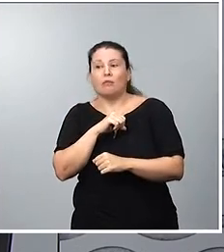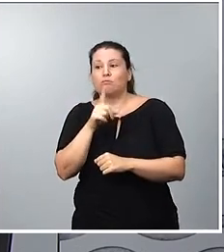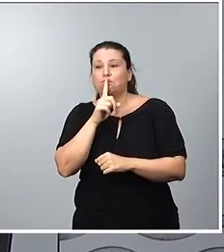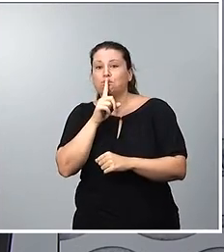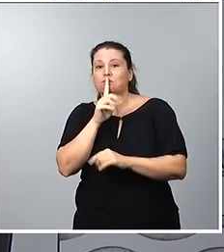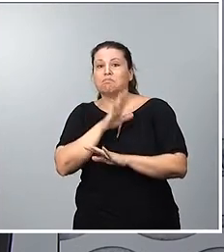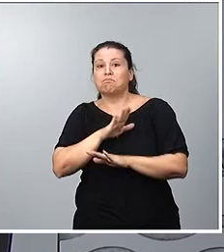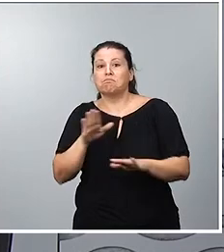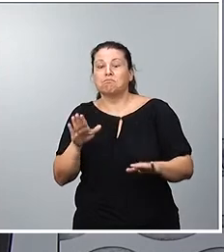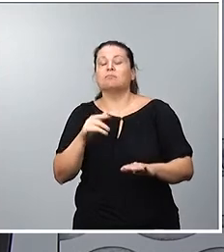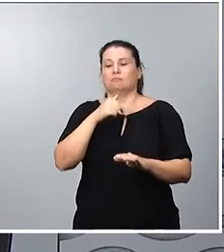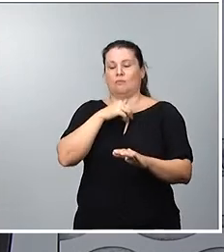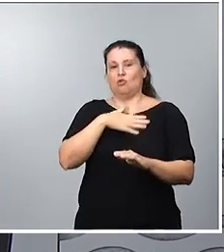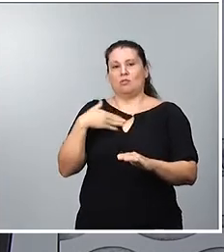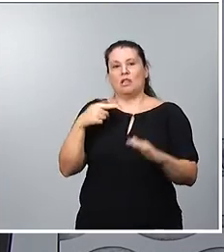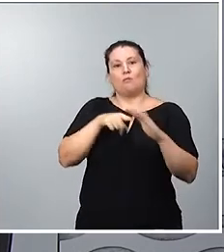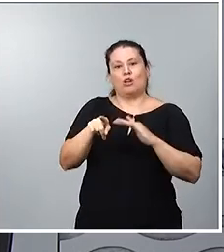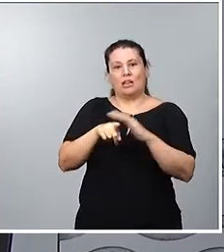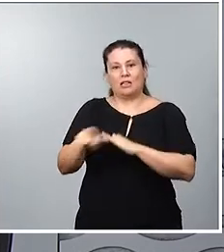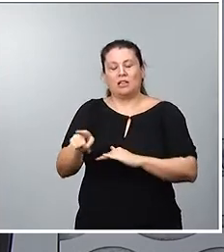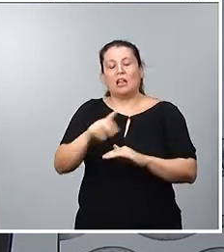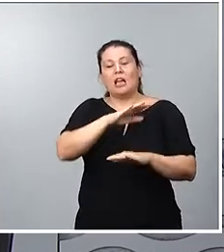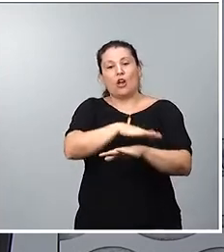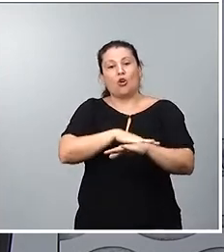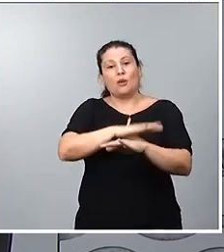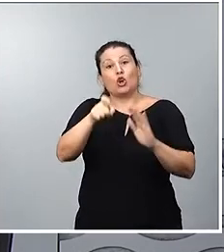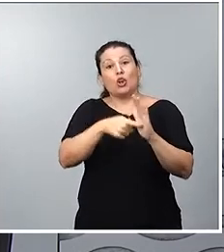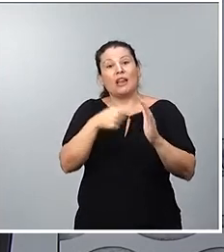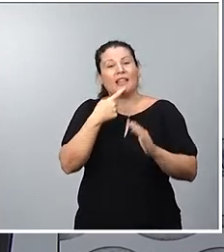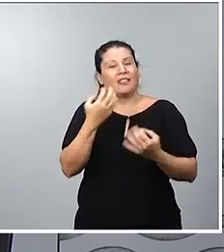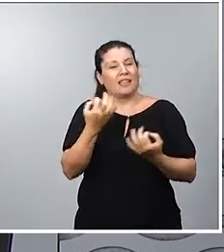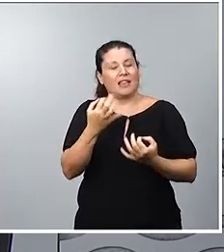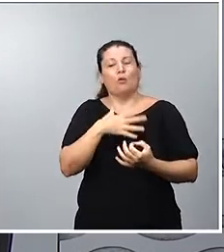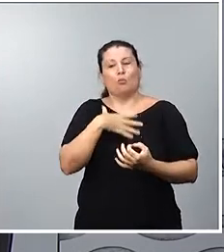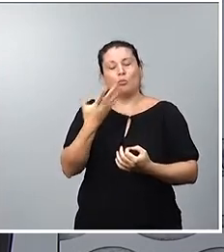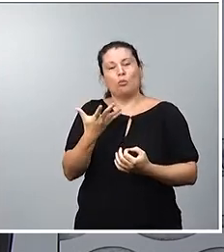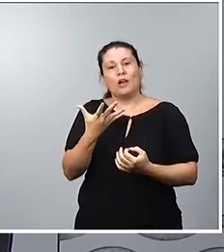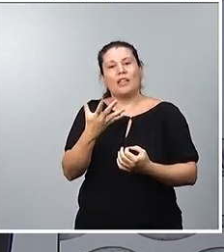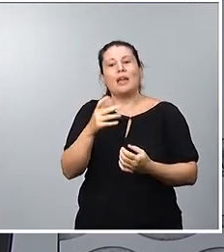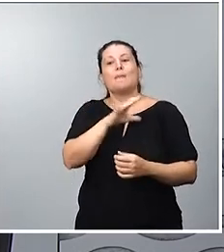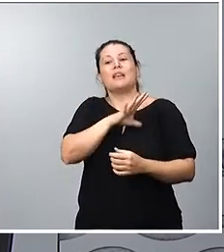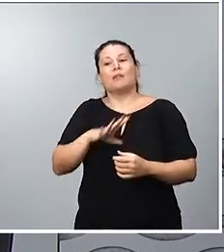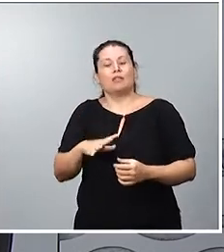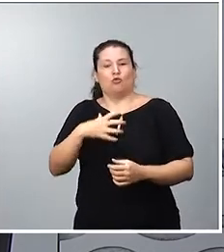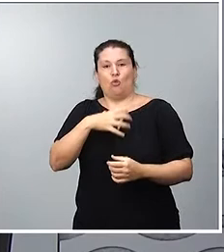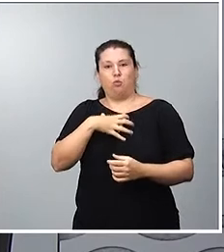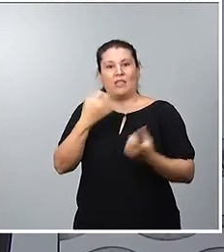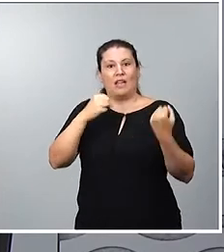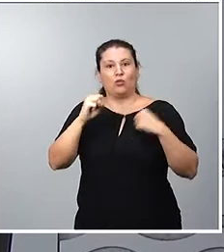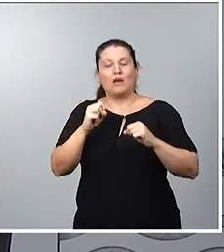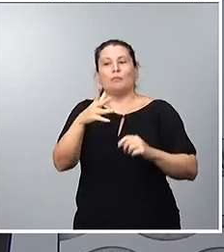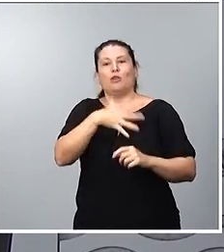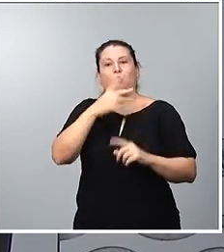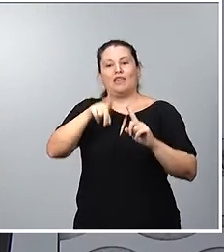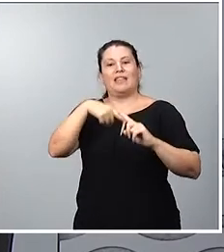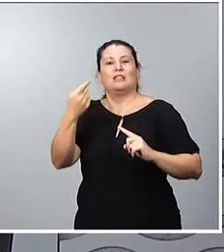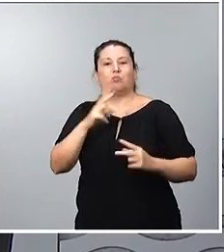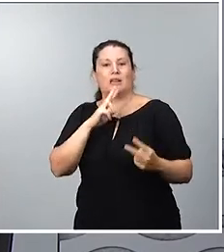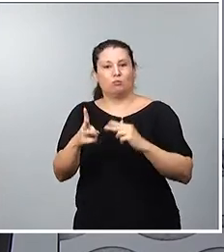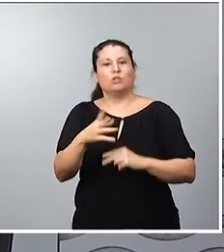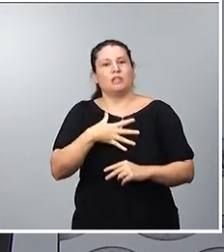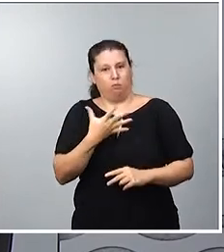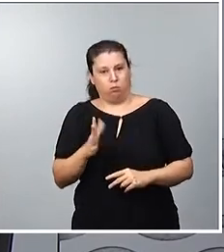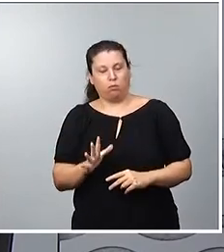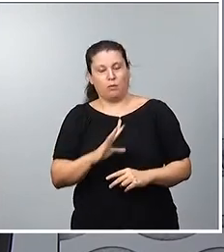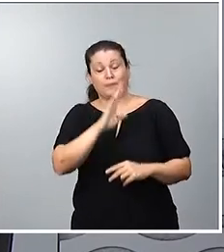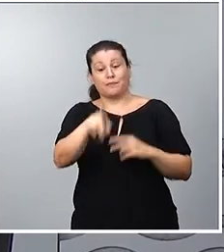Deporte, el Gobierno puede actuar de manera reactiva, pero no preventiva. Cuatro, el Gobierno actuó en el